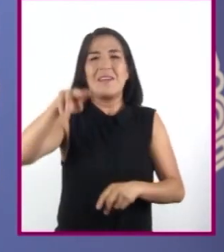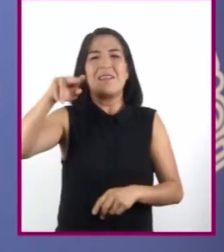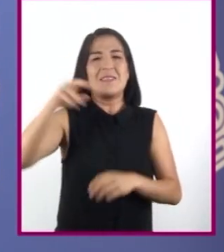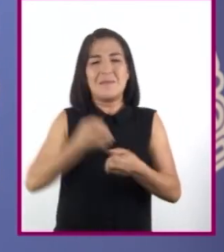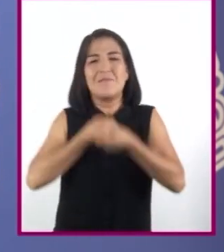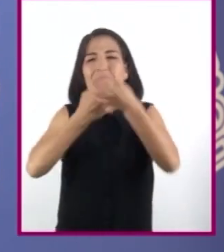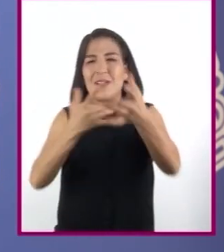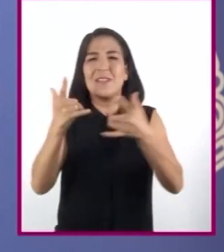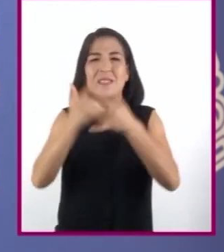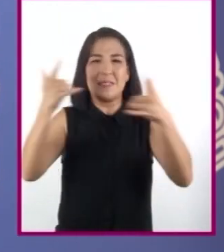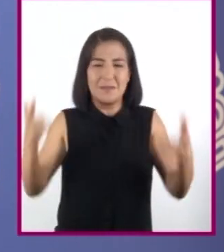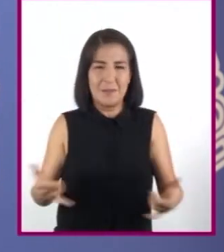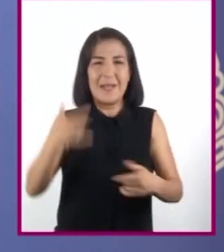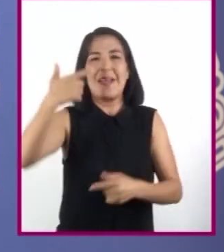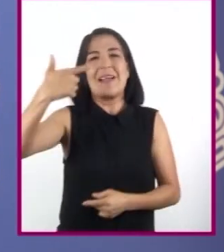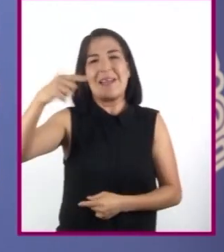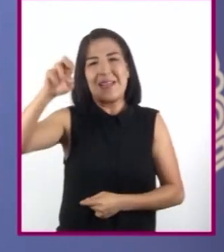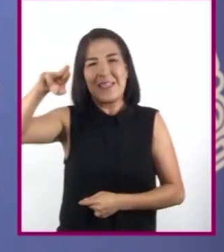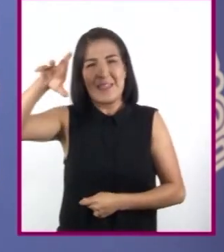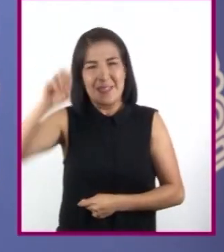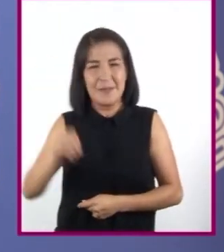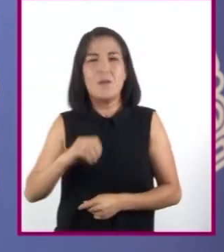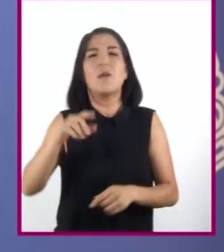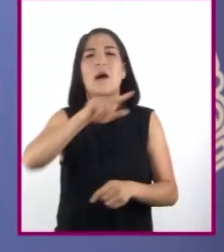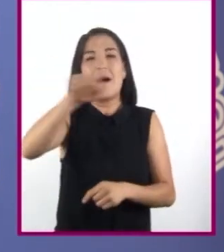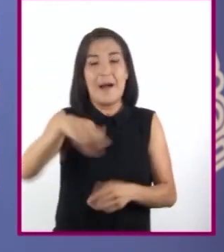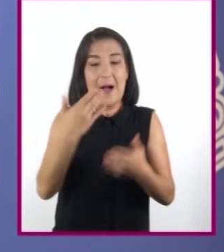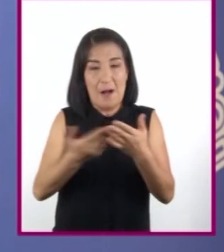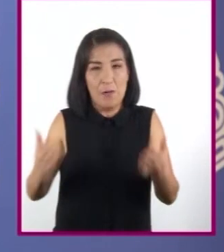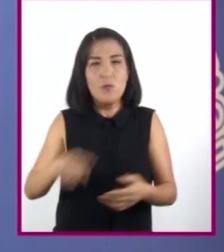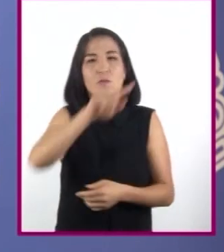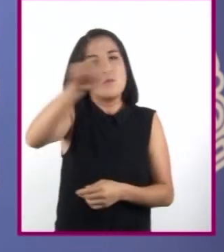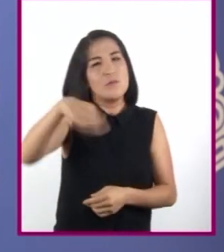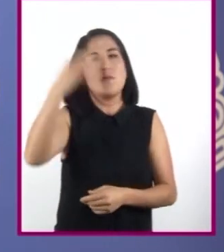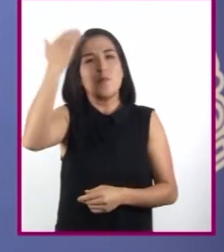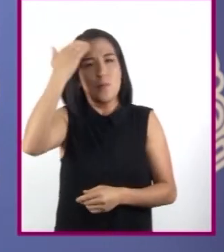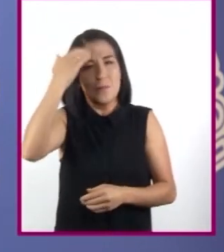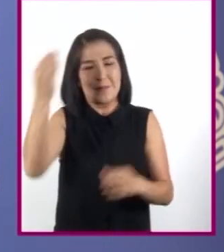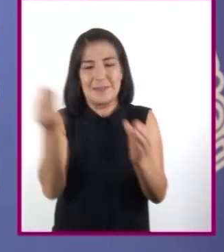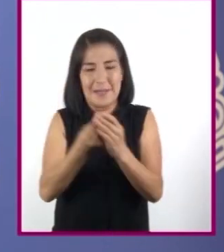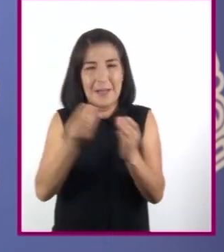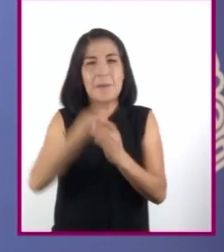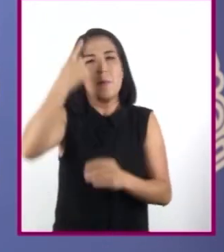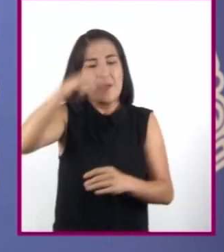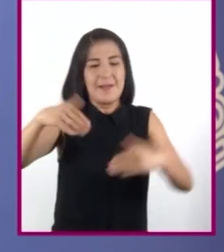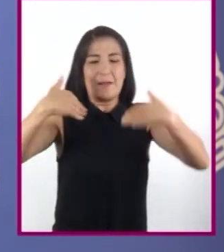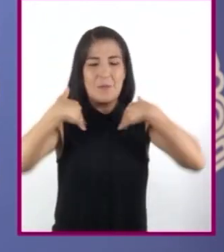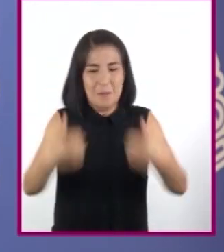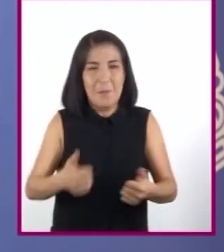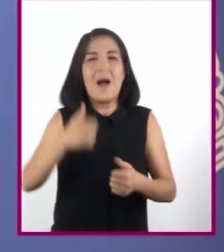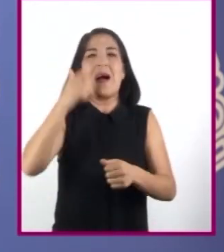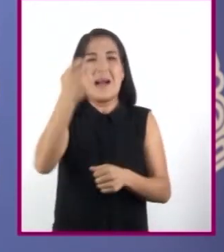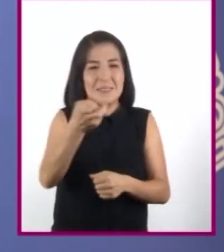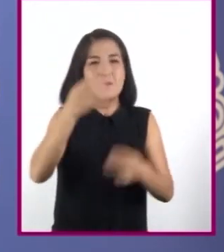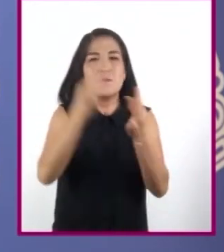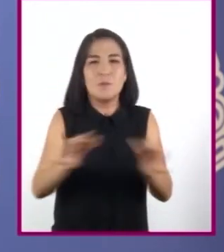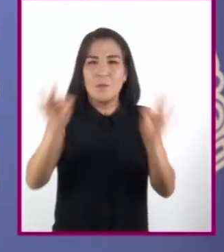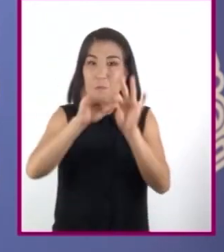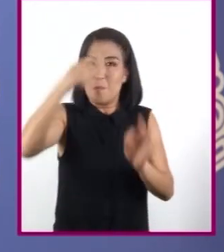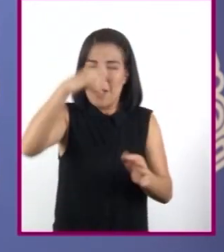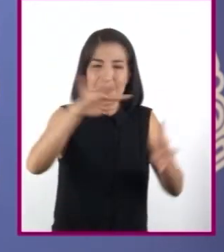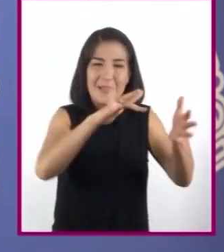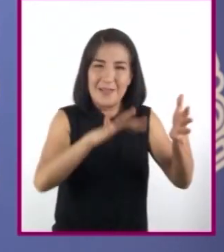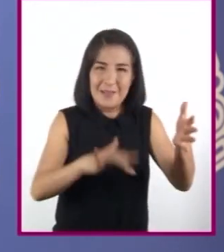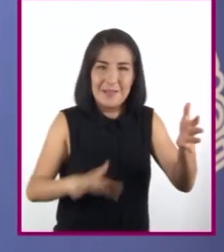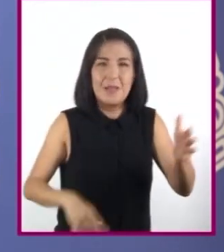subgéneros. El propósito de esta clase es que ustedes las conozcan y comprendan su importancia en la literatura con la